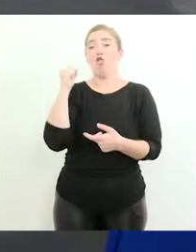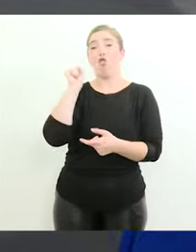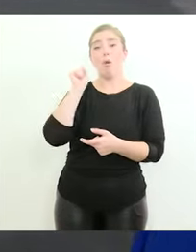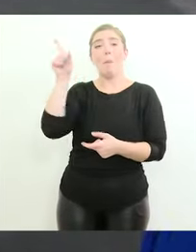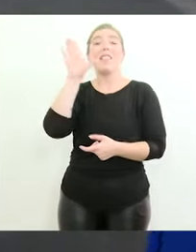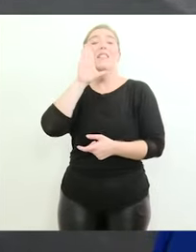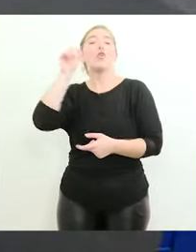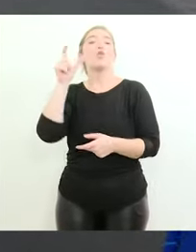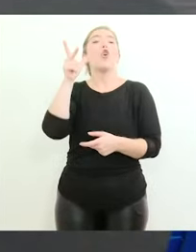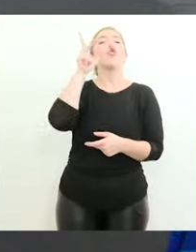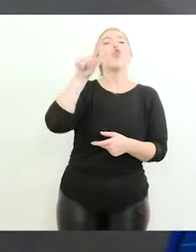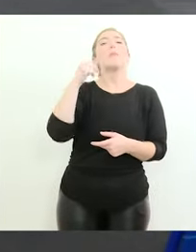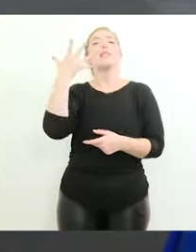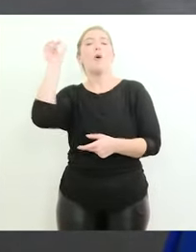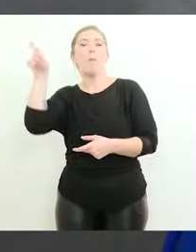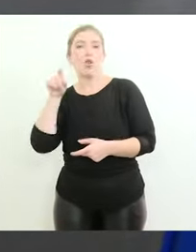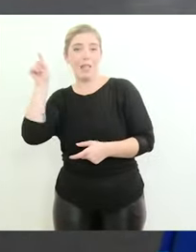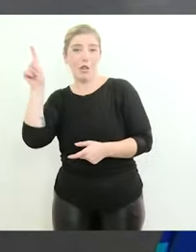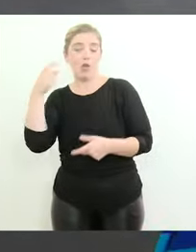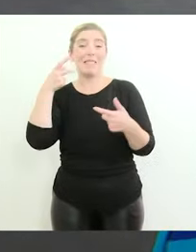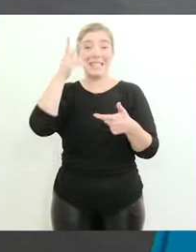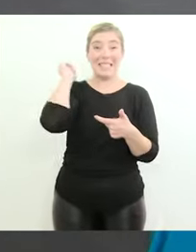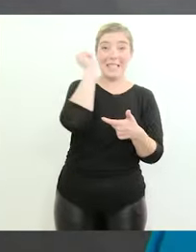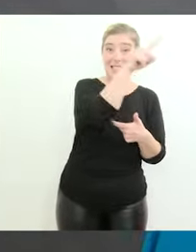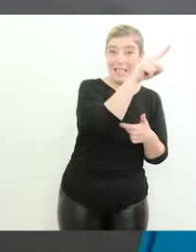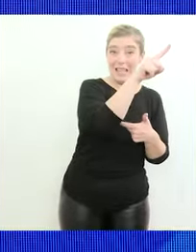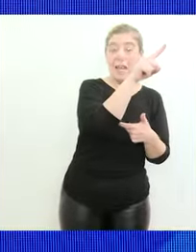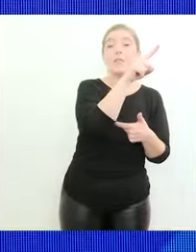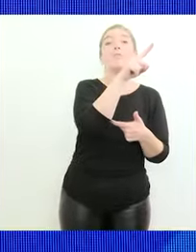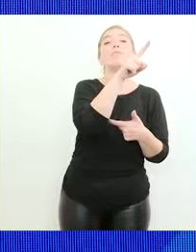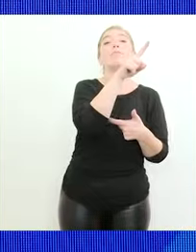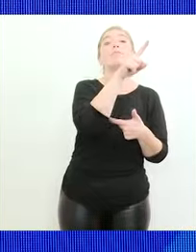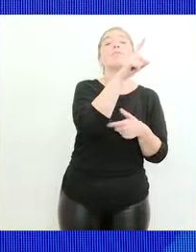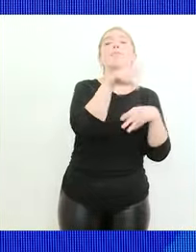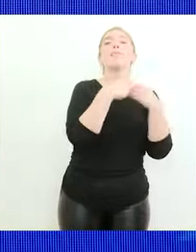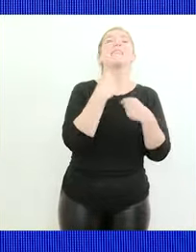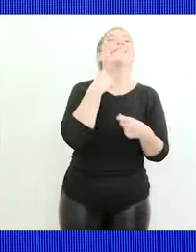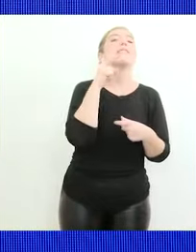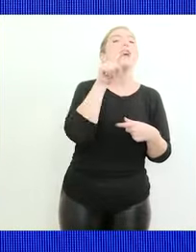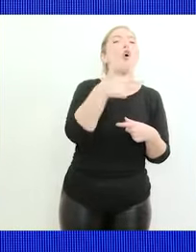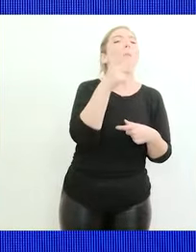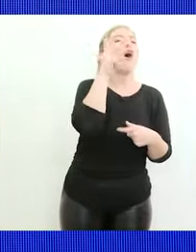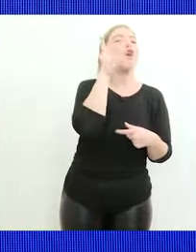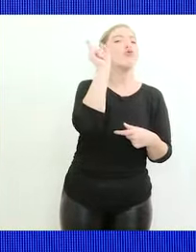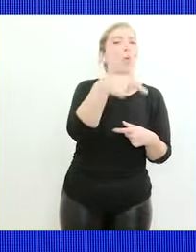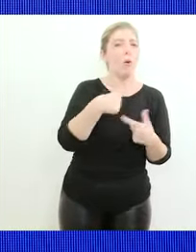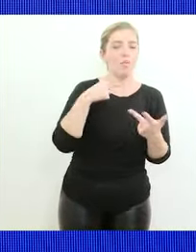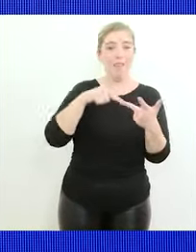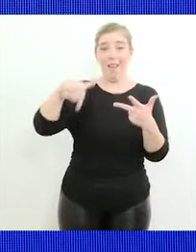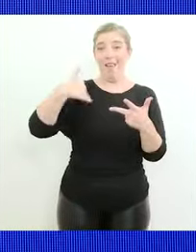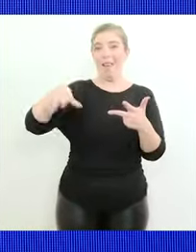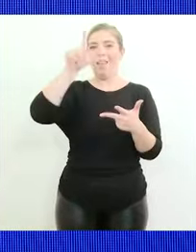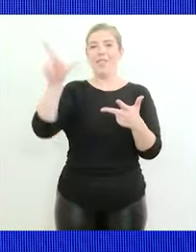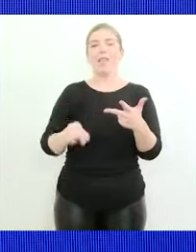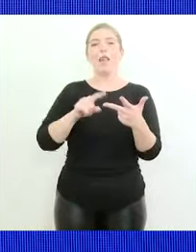representa 8,5% en el de Chile representa 13,8% en